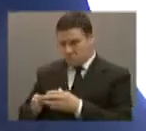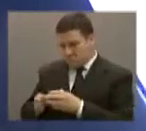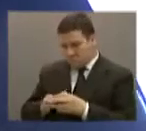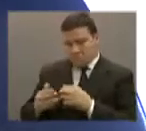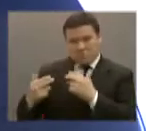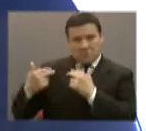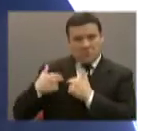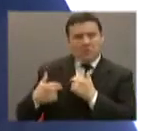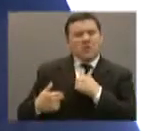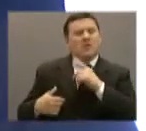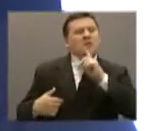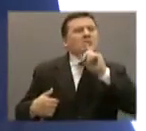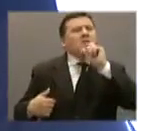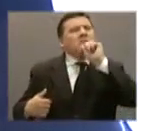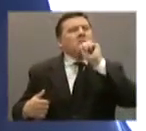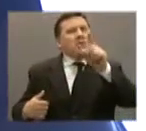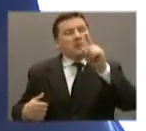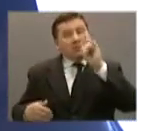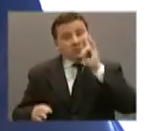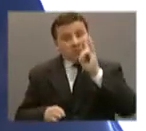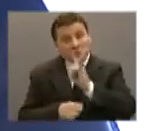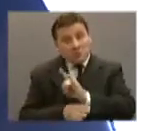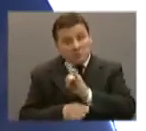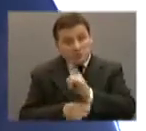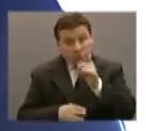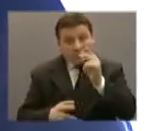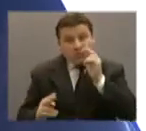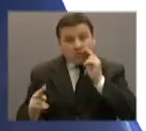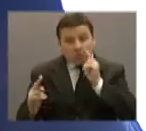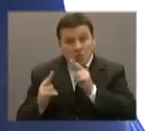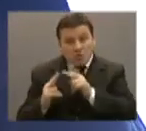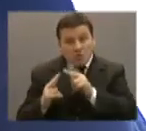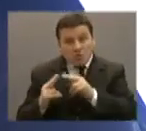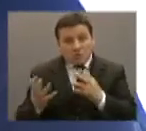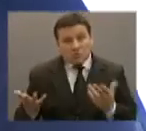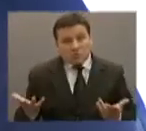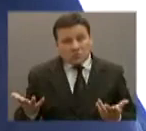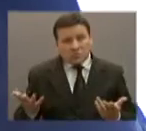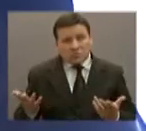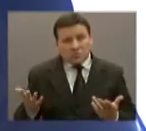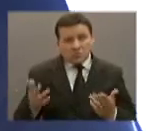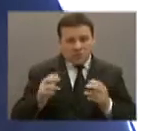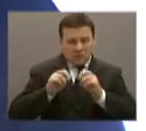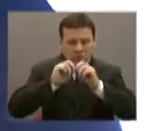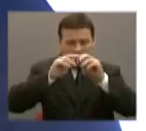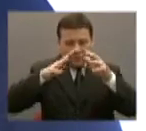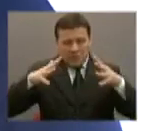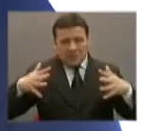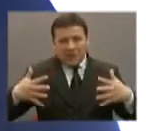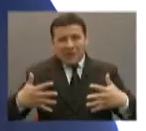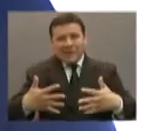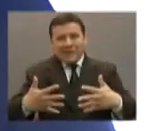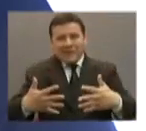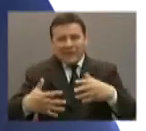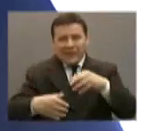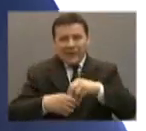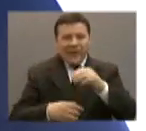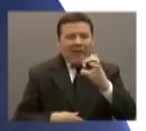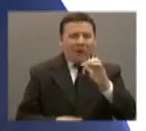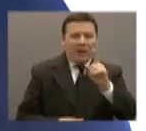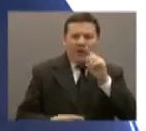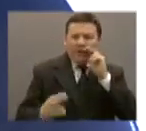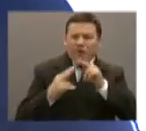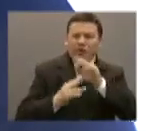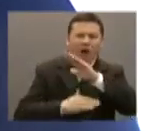Mi pregunta es si la superintendencia conoce la red de prestadores de las EPS,